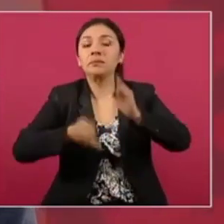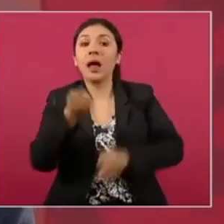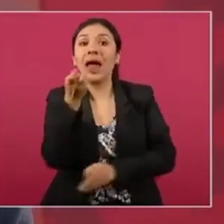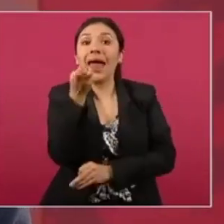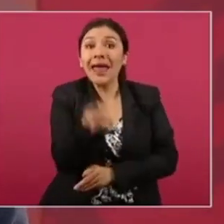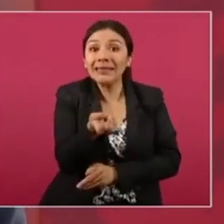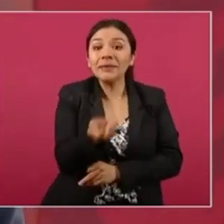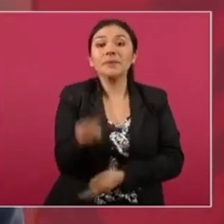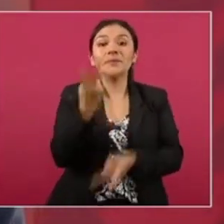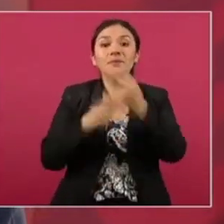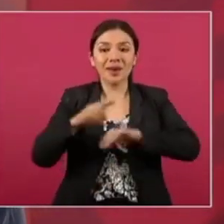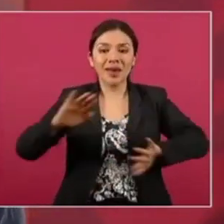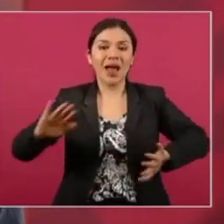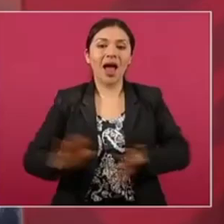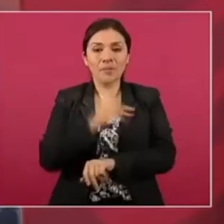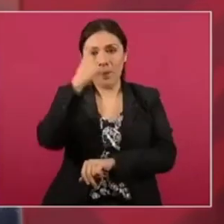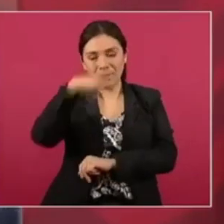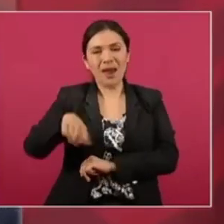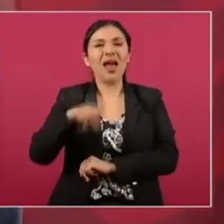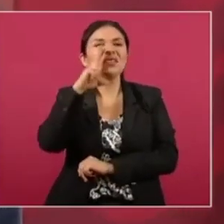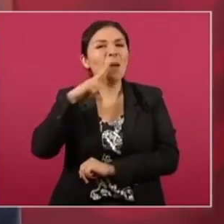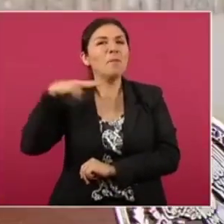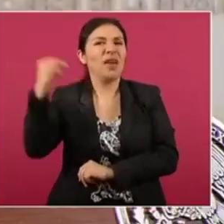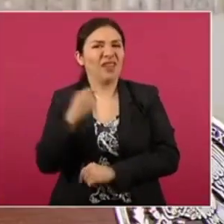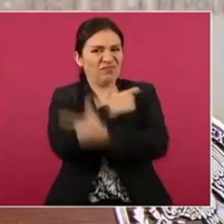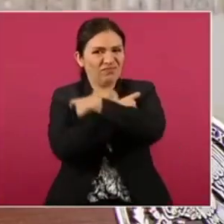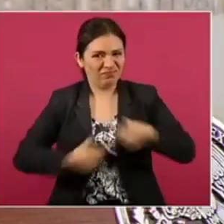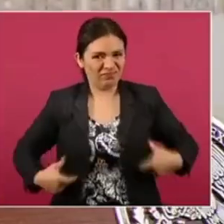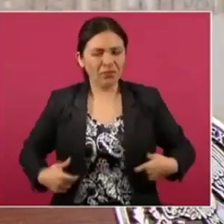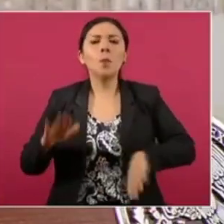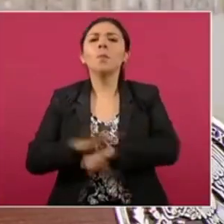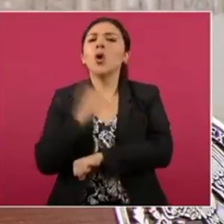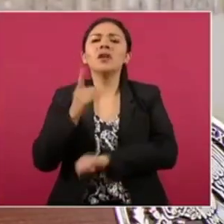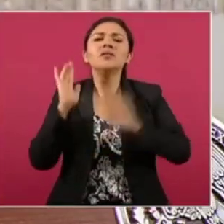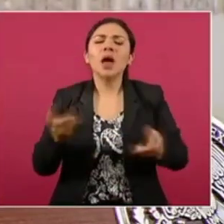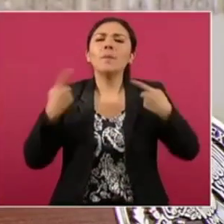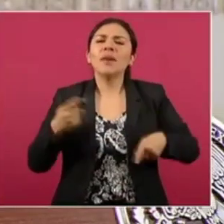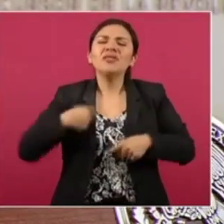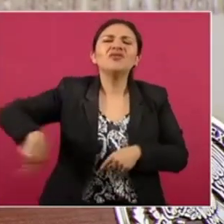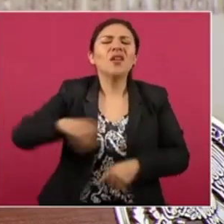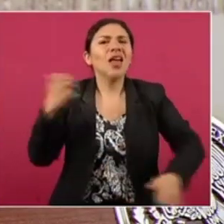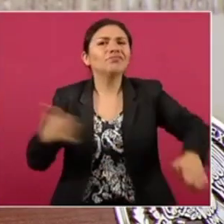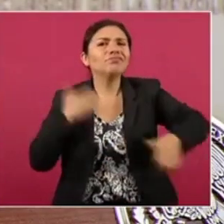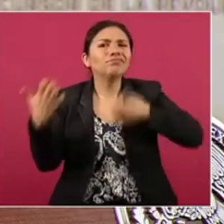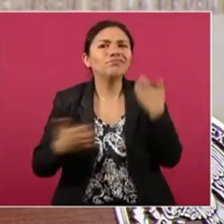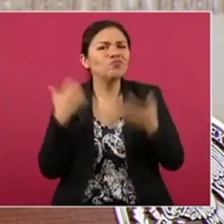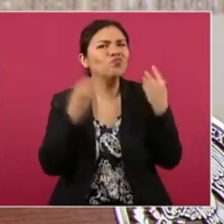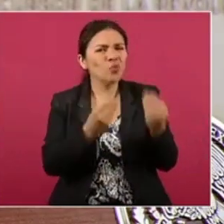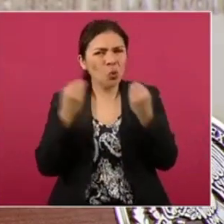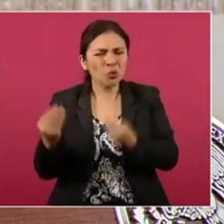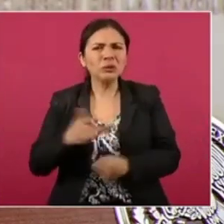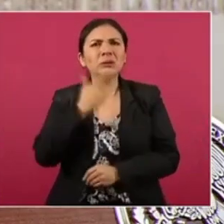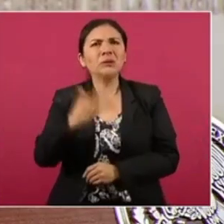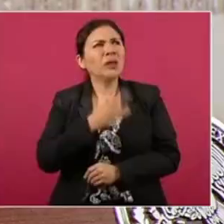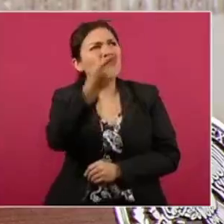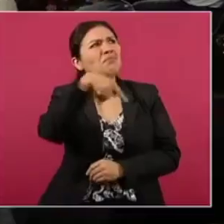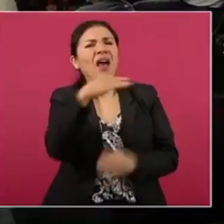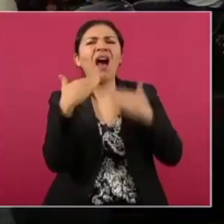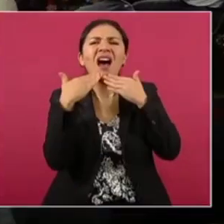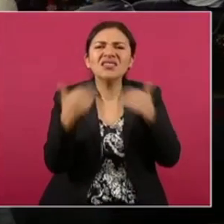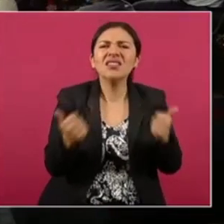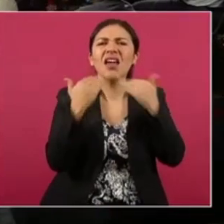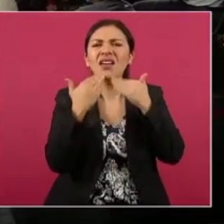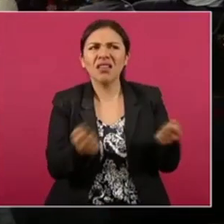el movimiento zapatista, porque ya había mucha inconformidad de que las haciendas